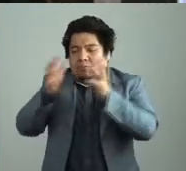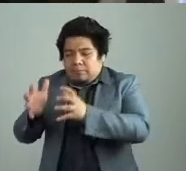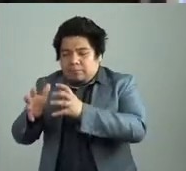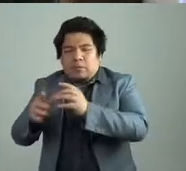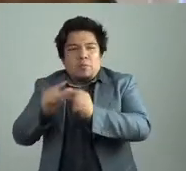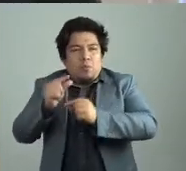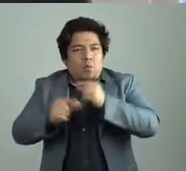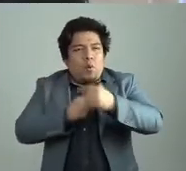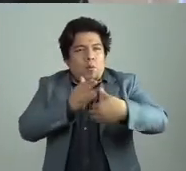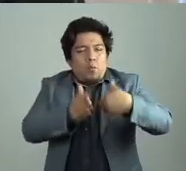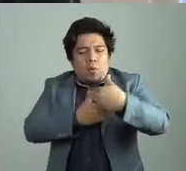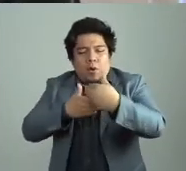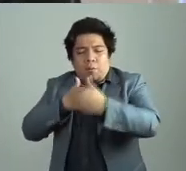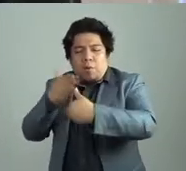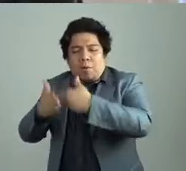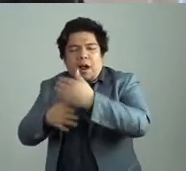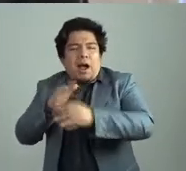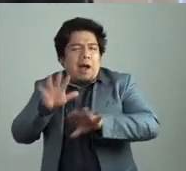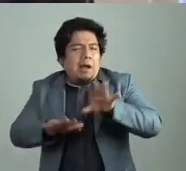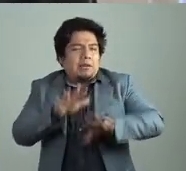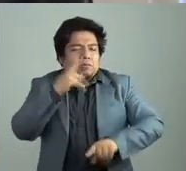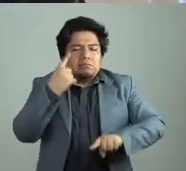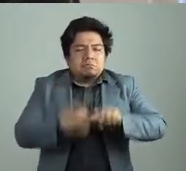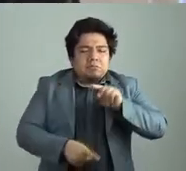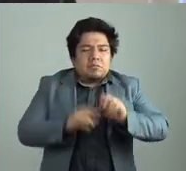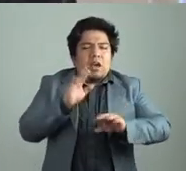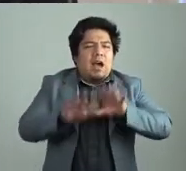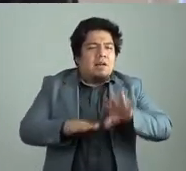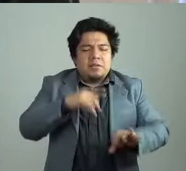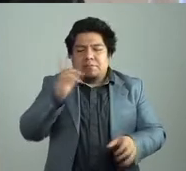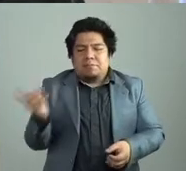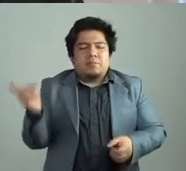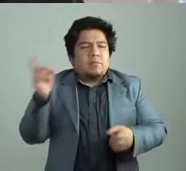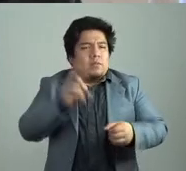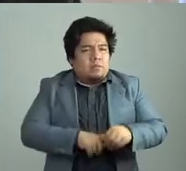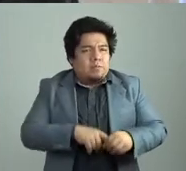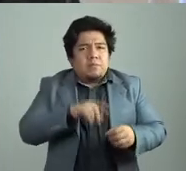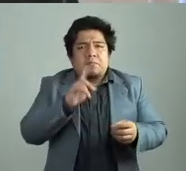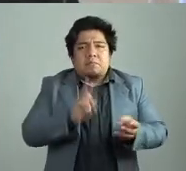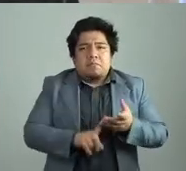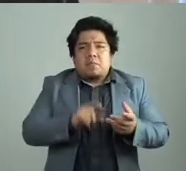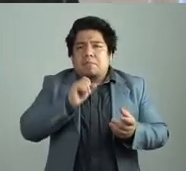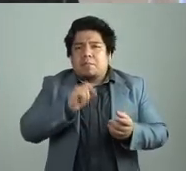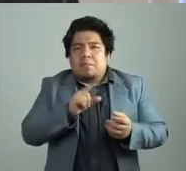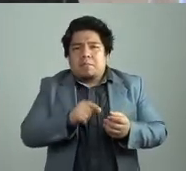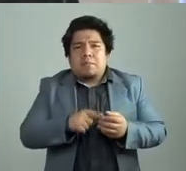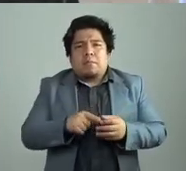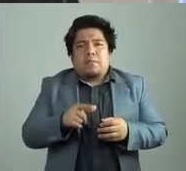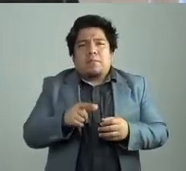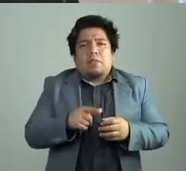general es quitar muchas cosas, y pues estoy instaurando, dentro de poco va a salir un